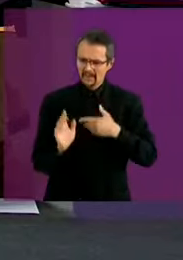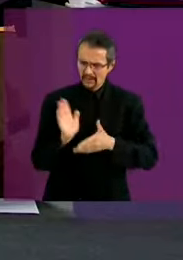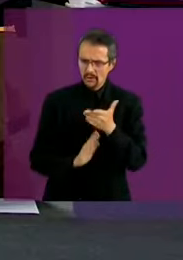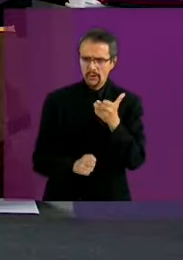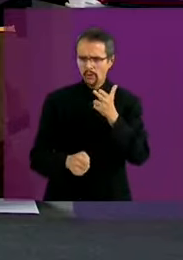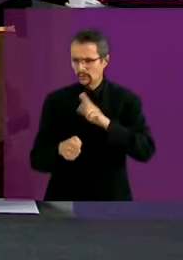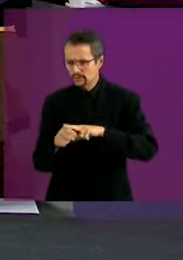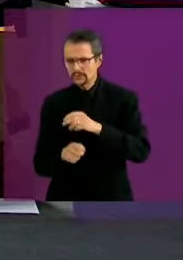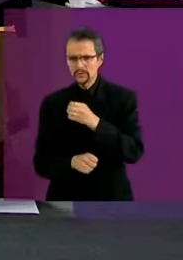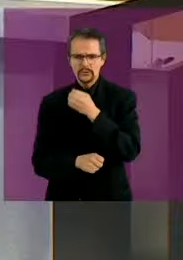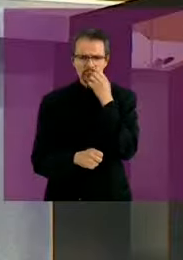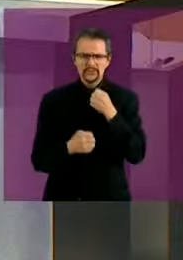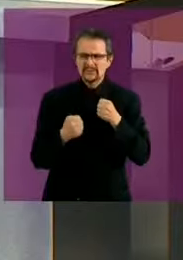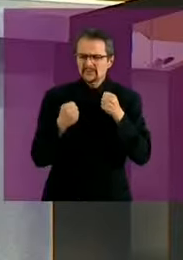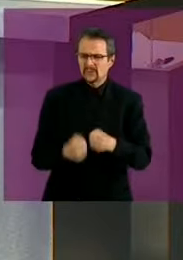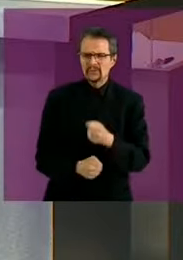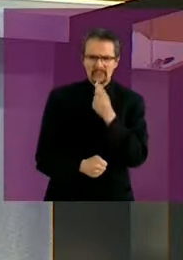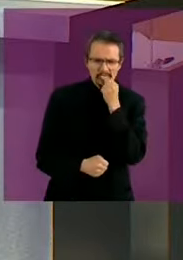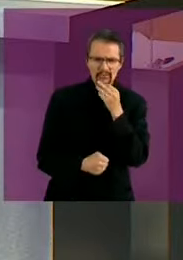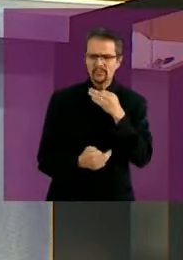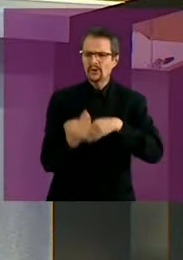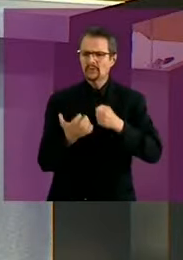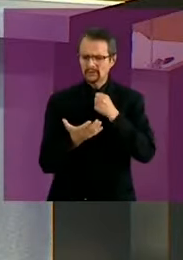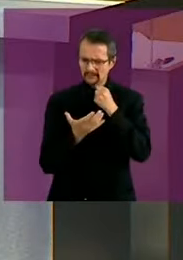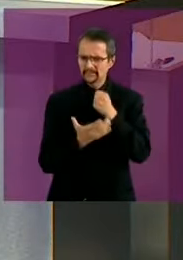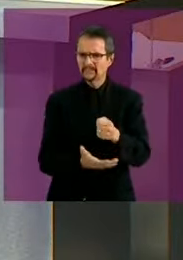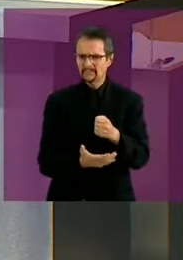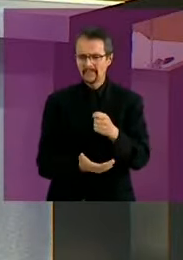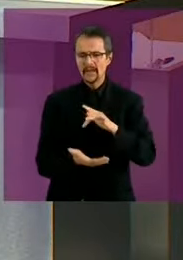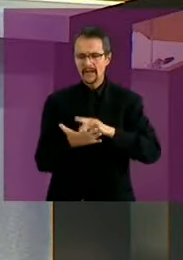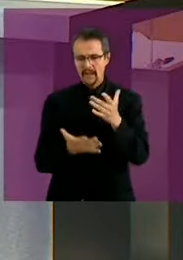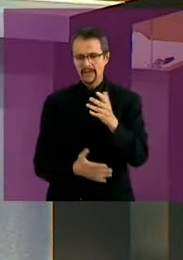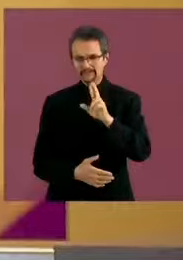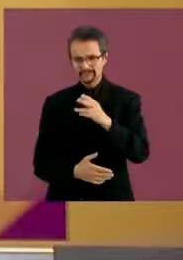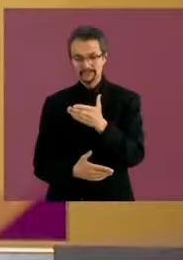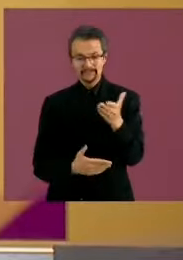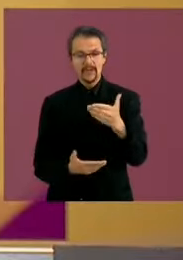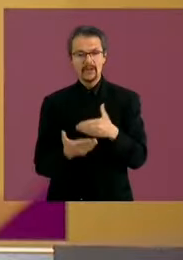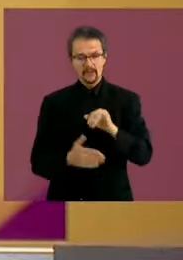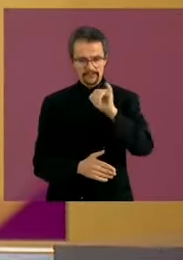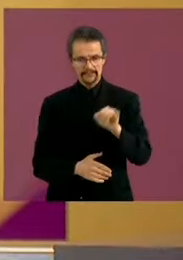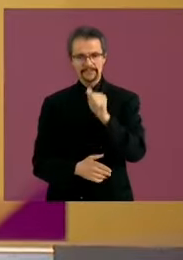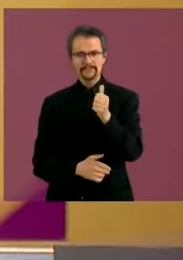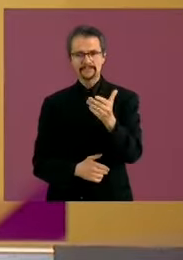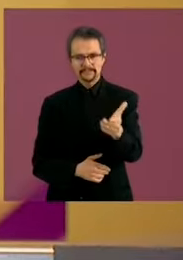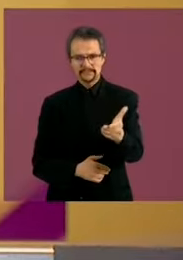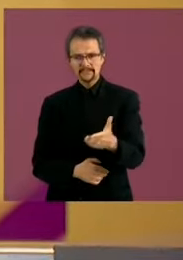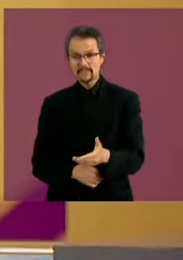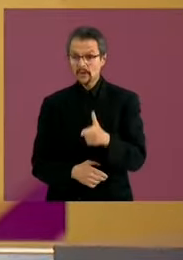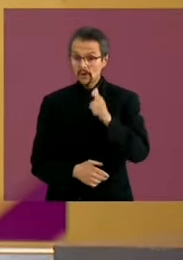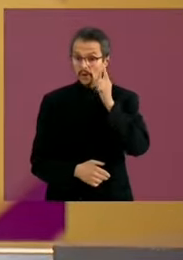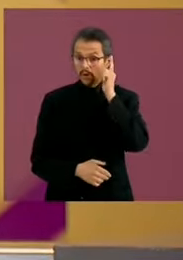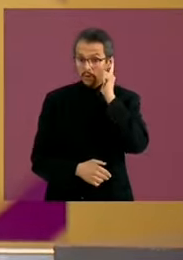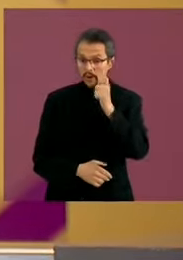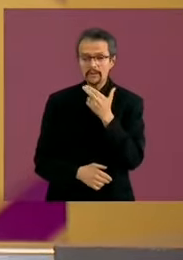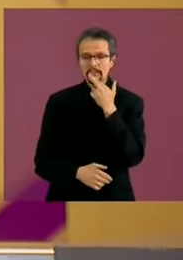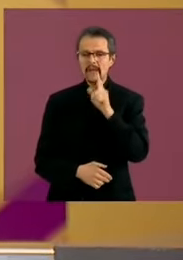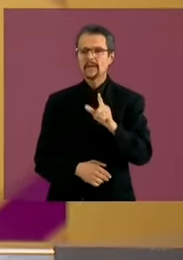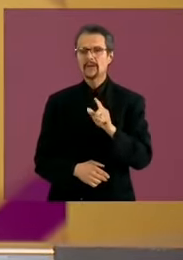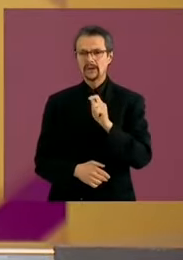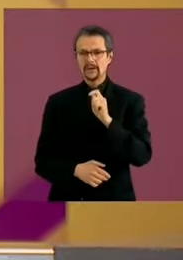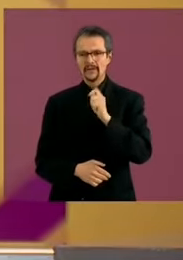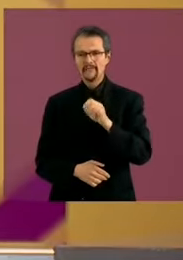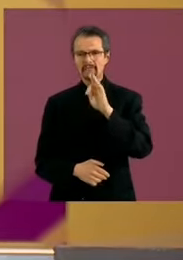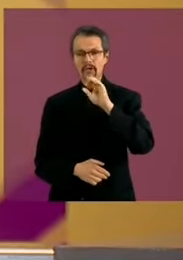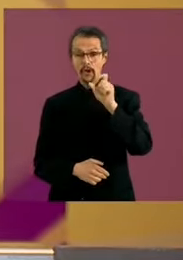pública. Gracias, candidata Xochitl Galvez. Candidato Maynes. Pues ojalá no hubieran malgastado el dinero en enciclomedia. En el gobierno de Fox le dedicaron